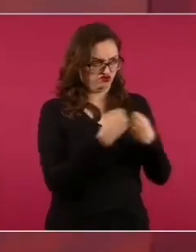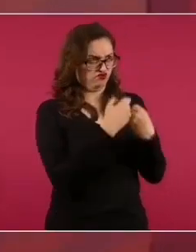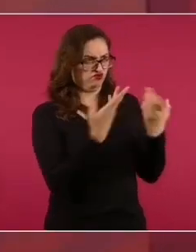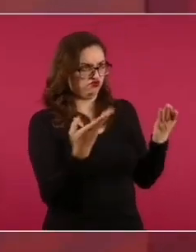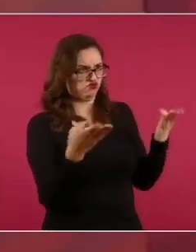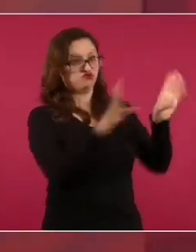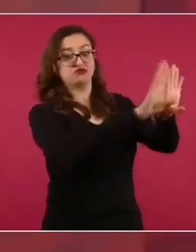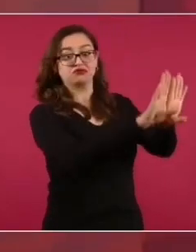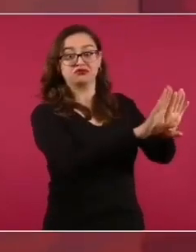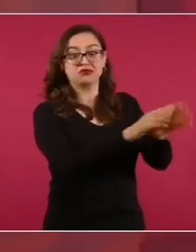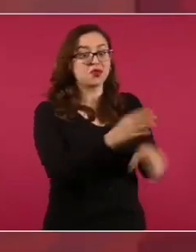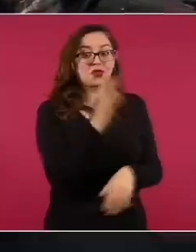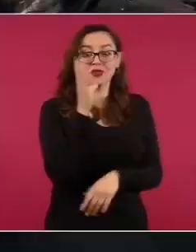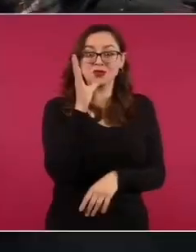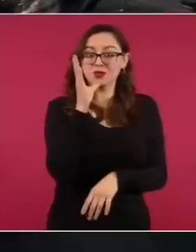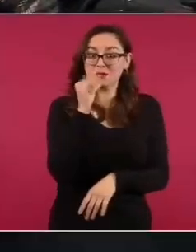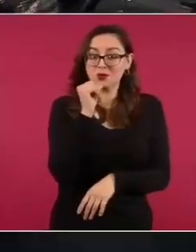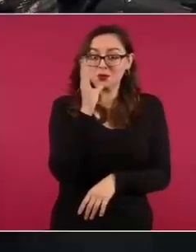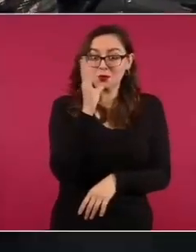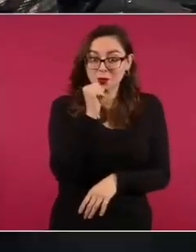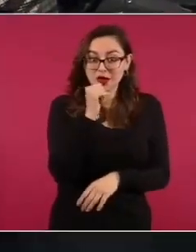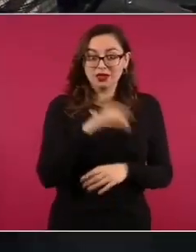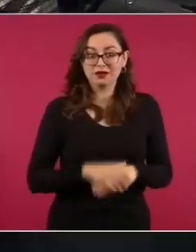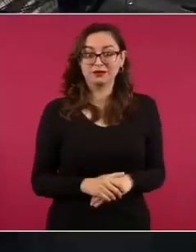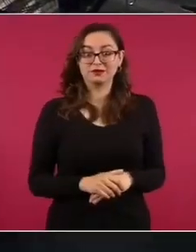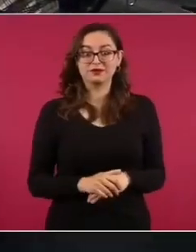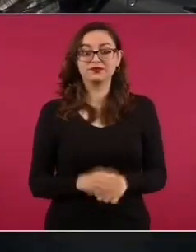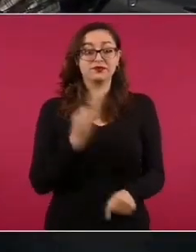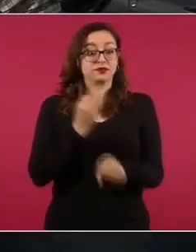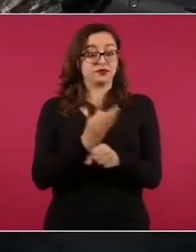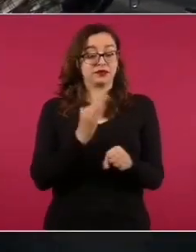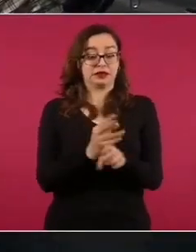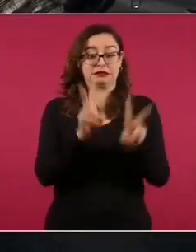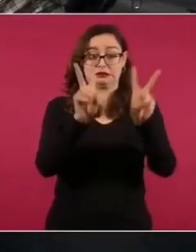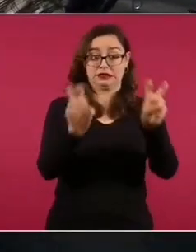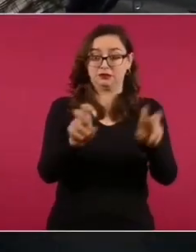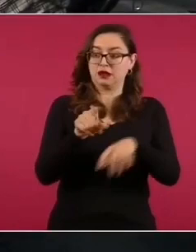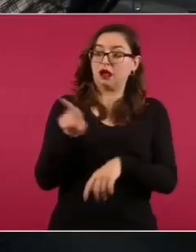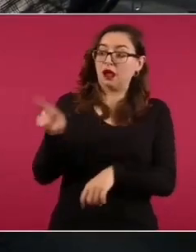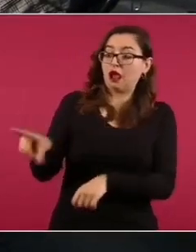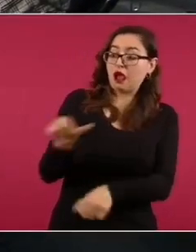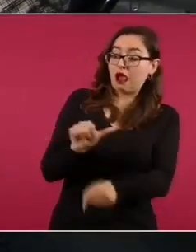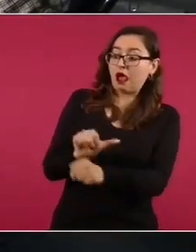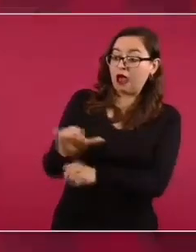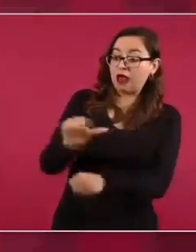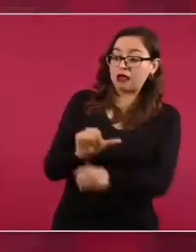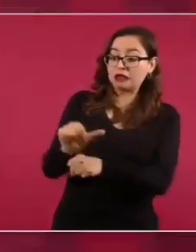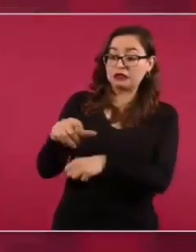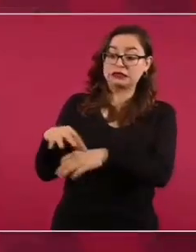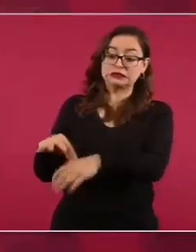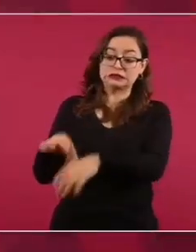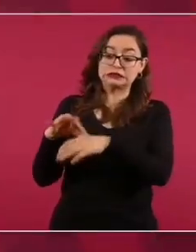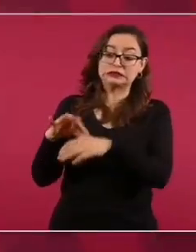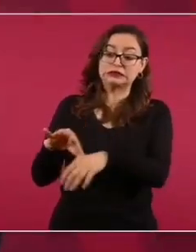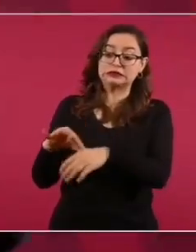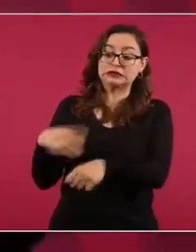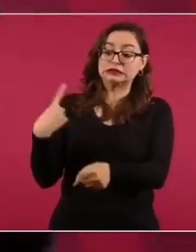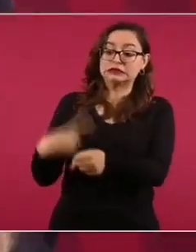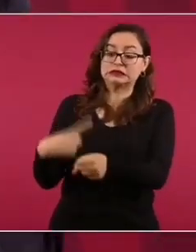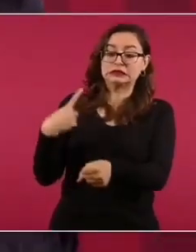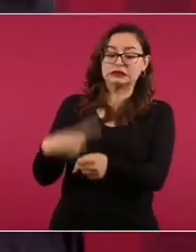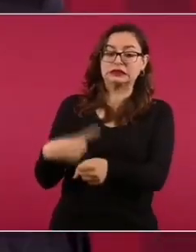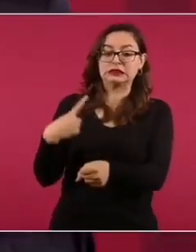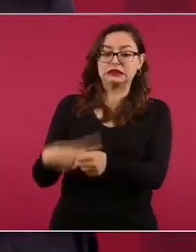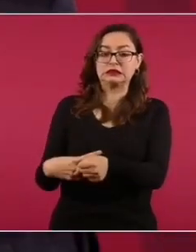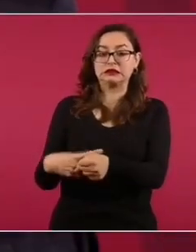Esto que dicen de la carne de Argentina, que tiene… Fiebre aptosa. Fiebre aptosa. Es una